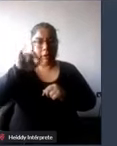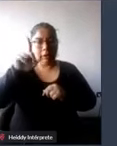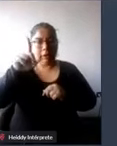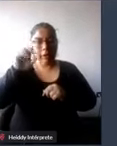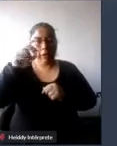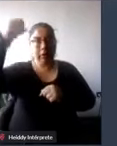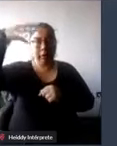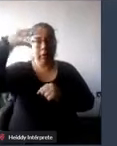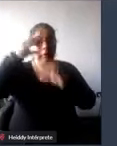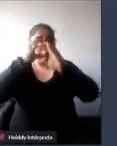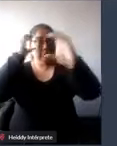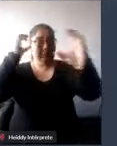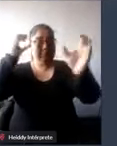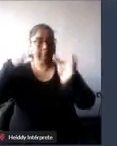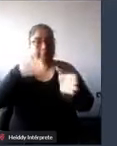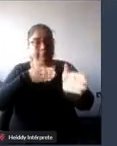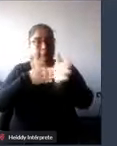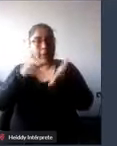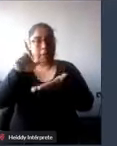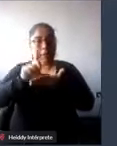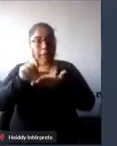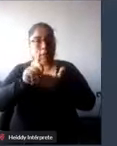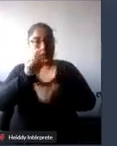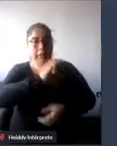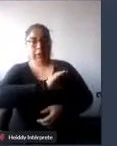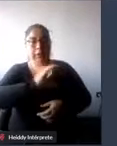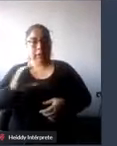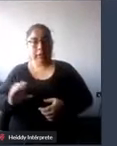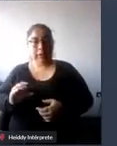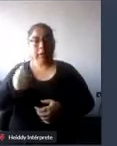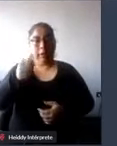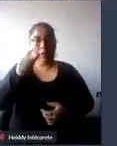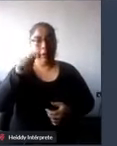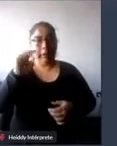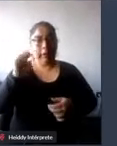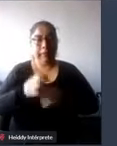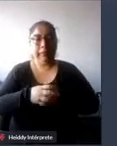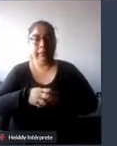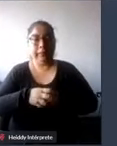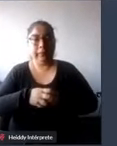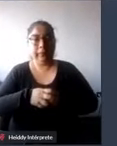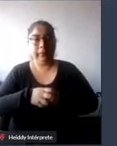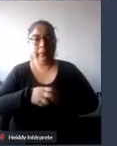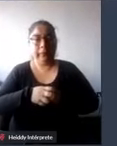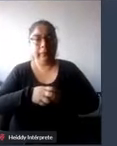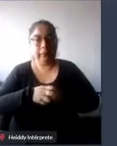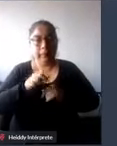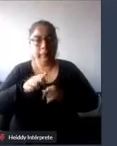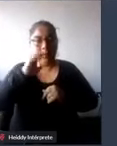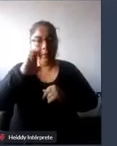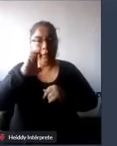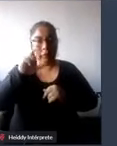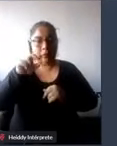transporte masivo de Lima y Callao Ate vamos a presentar al señor Danilo